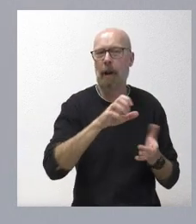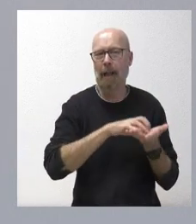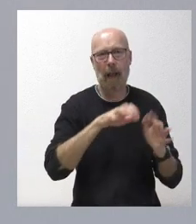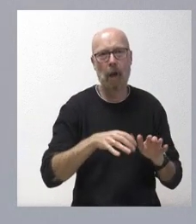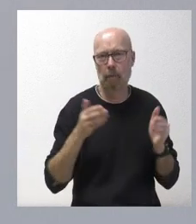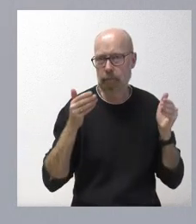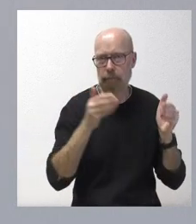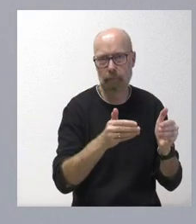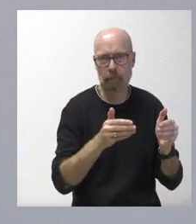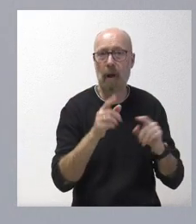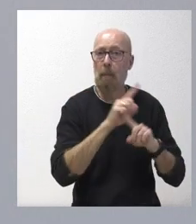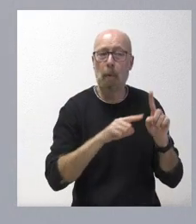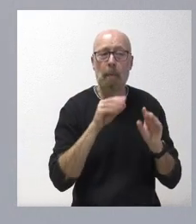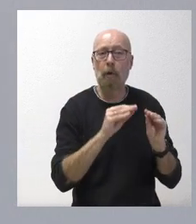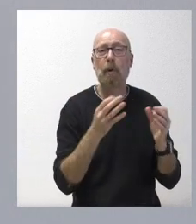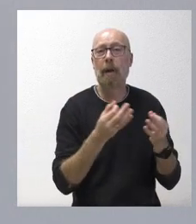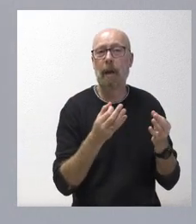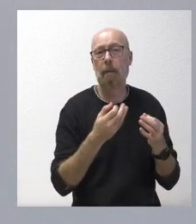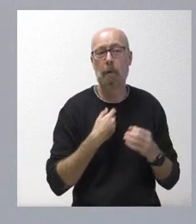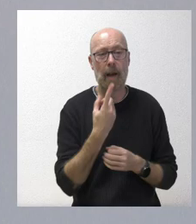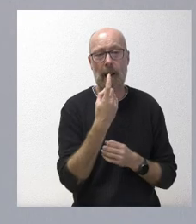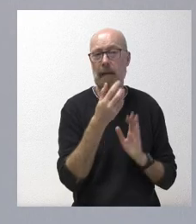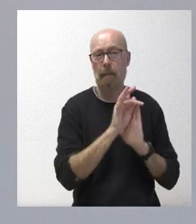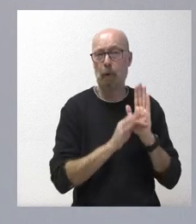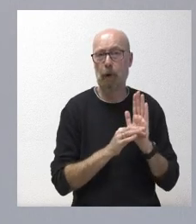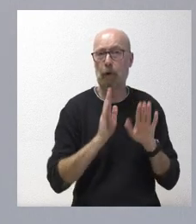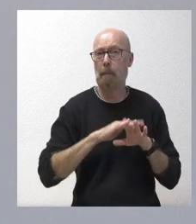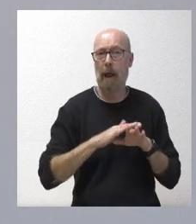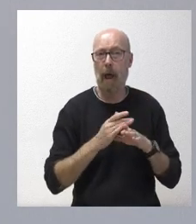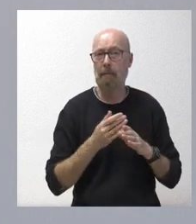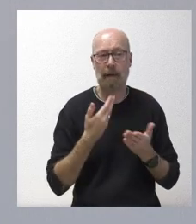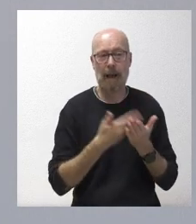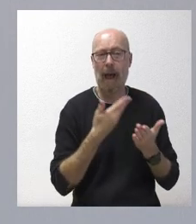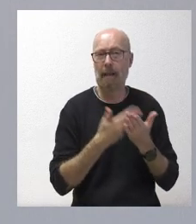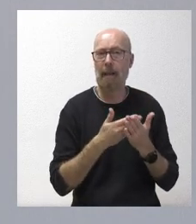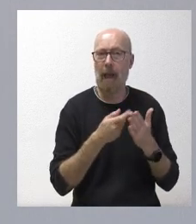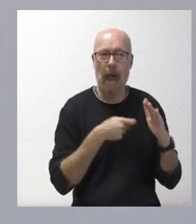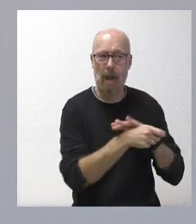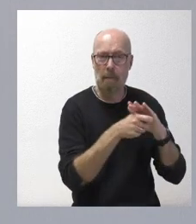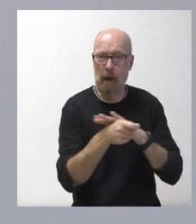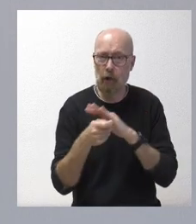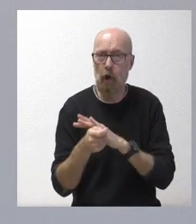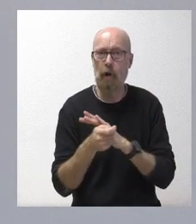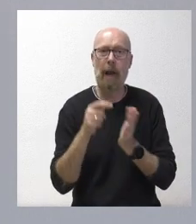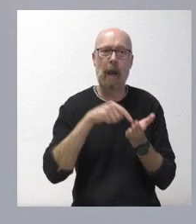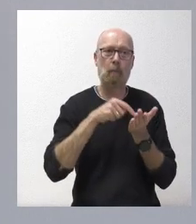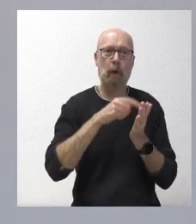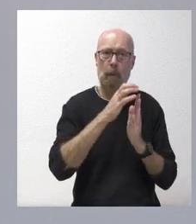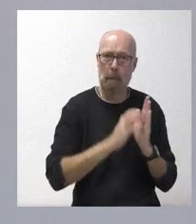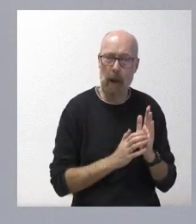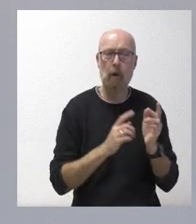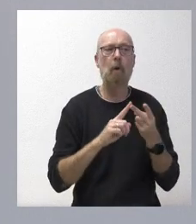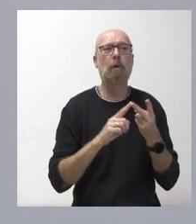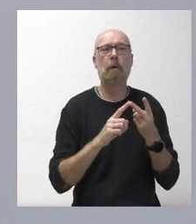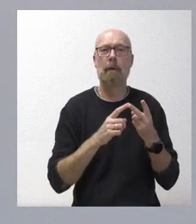sus problemas son que necesitan un presupuesto que garantice inversiones, que garantice bajar impuestos, que garantice crecimiento económico,